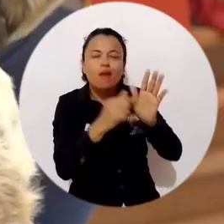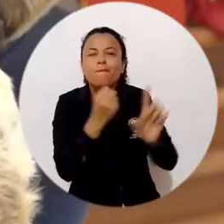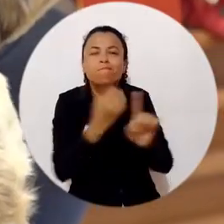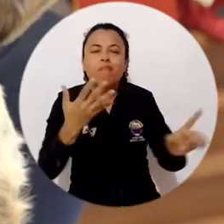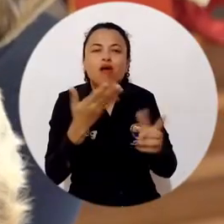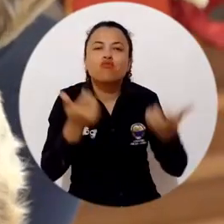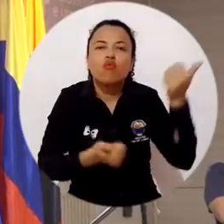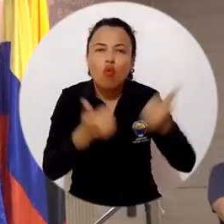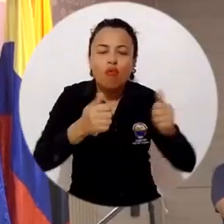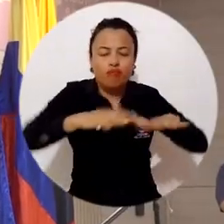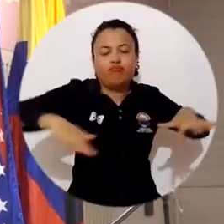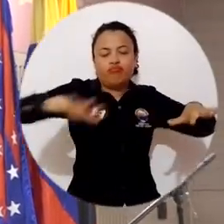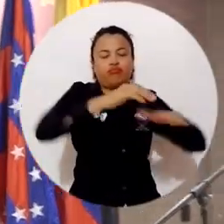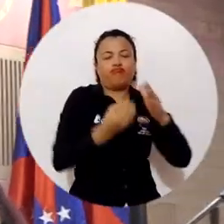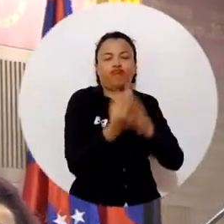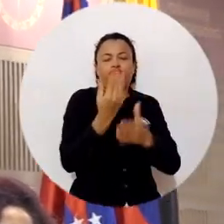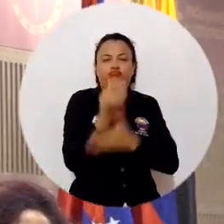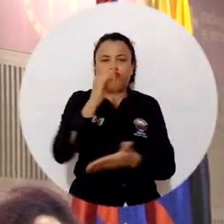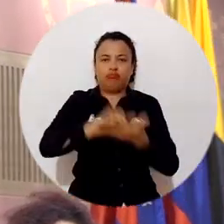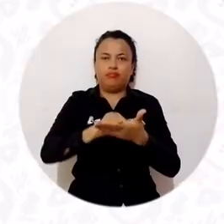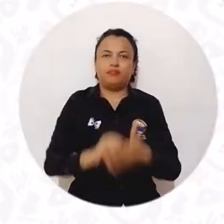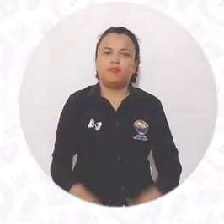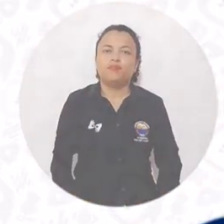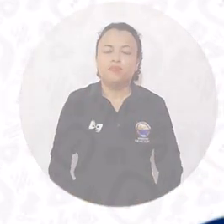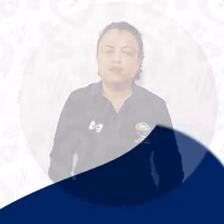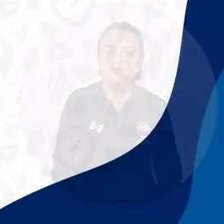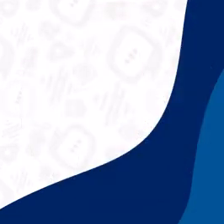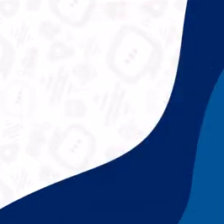arte y cultura que se producen en el territorio.